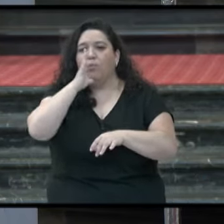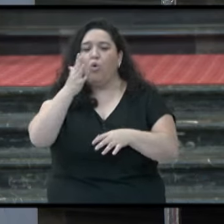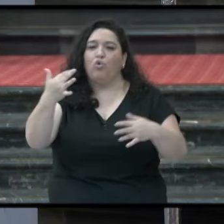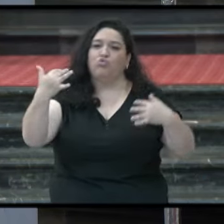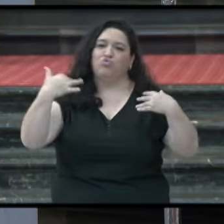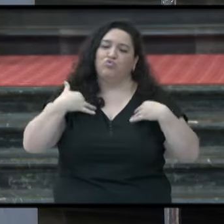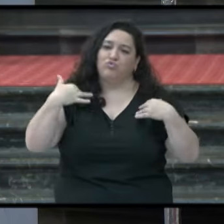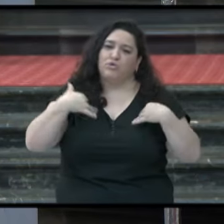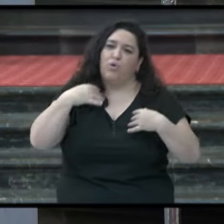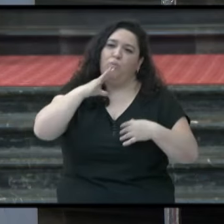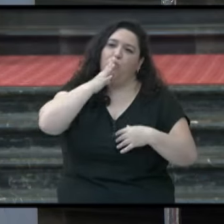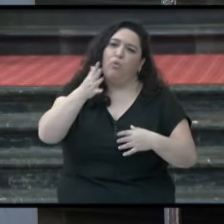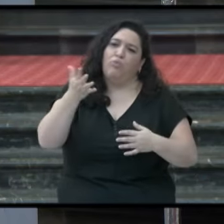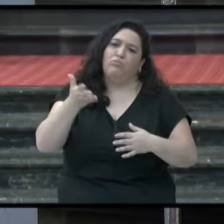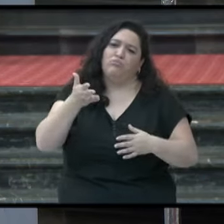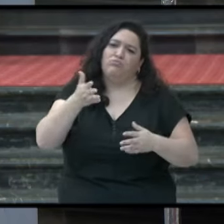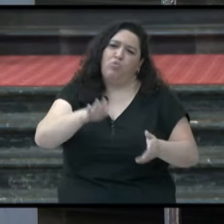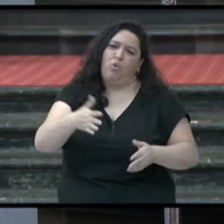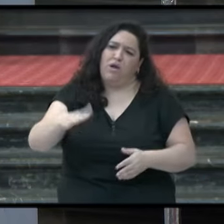sufrimiento, por la muerte.